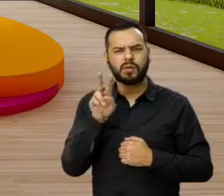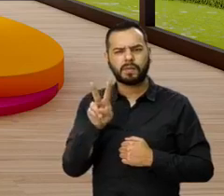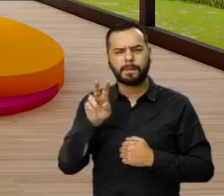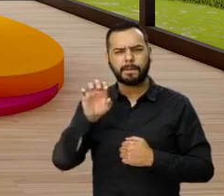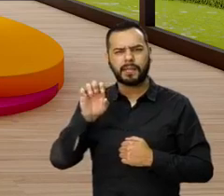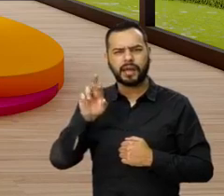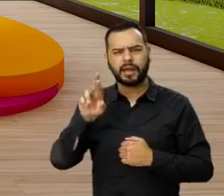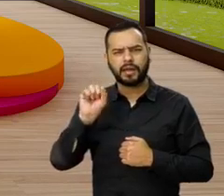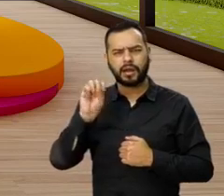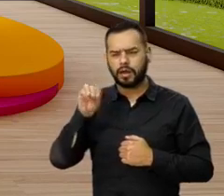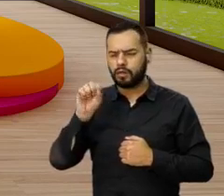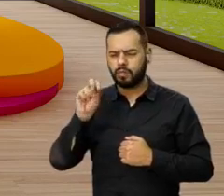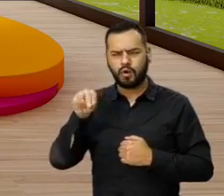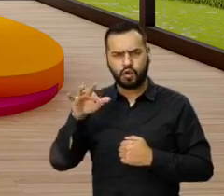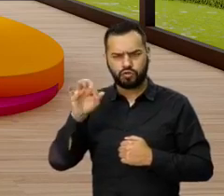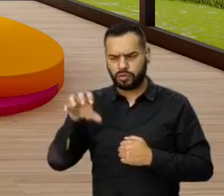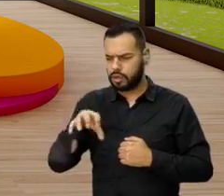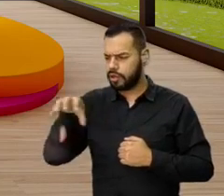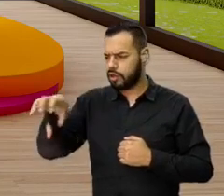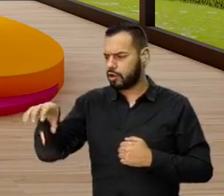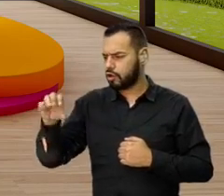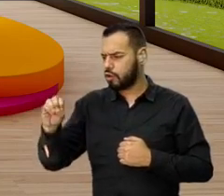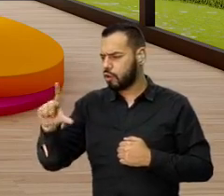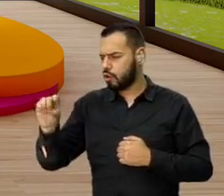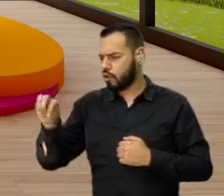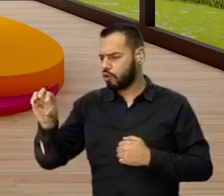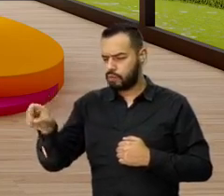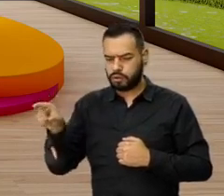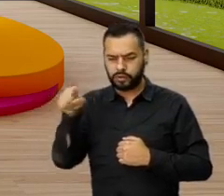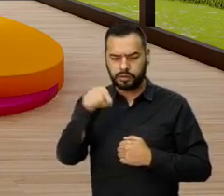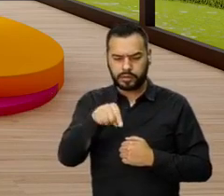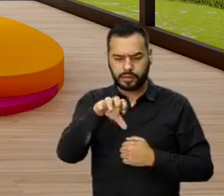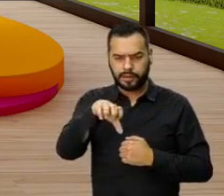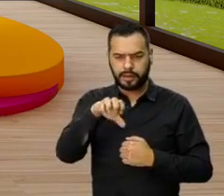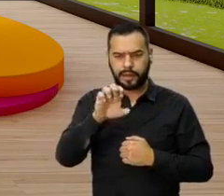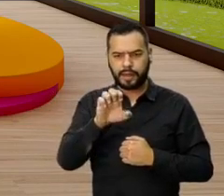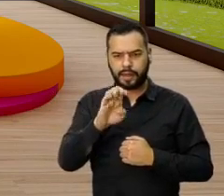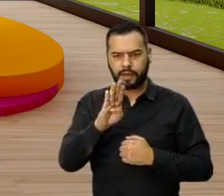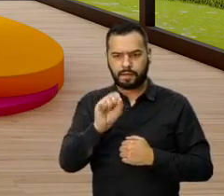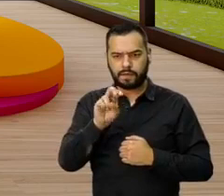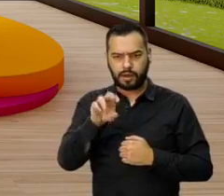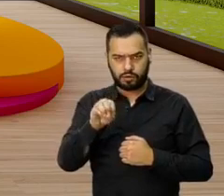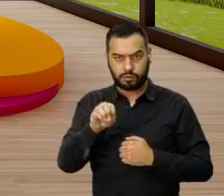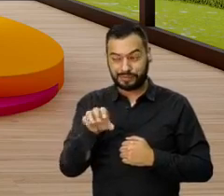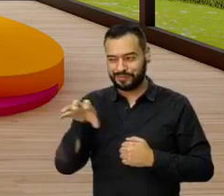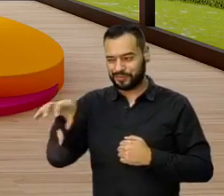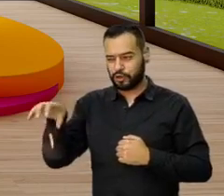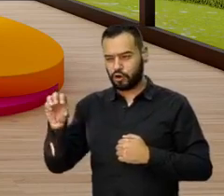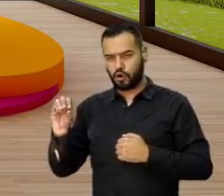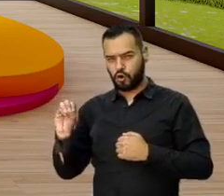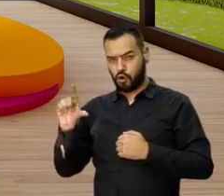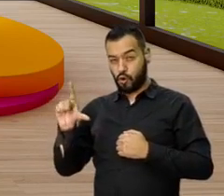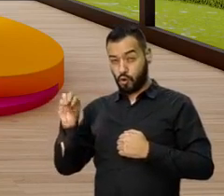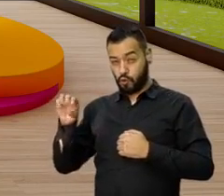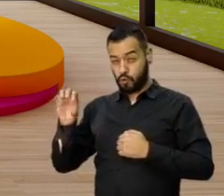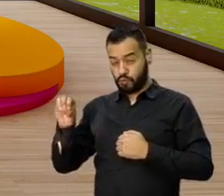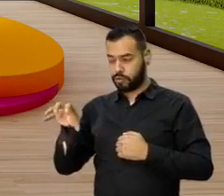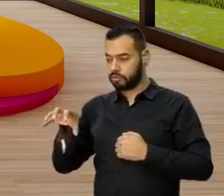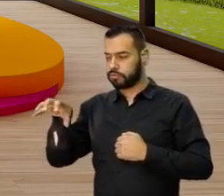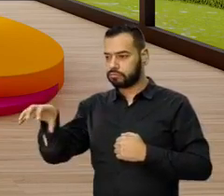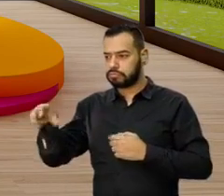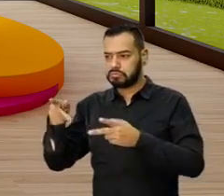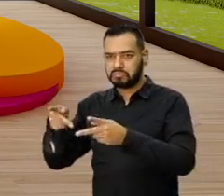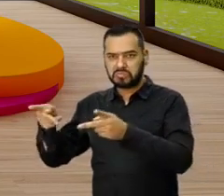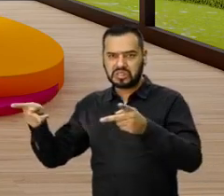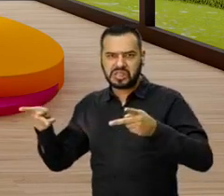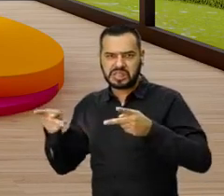tiene dos proyectos que es Olmos y Evano. Correcto. Olmo es, como le decimos nosotros, tiene su